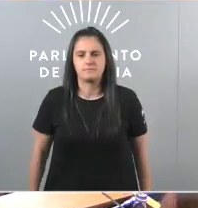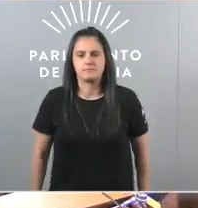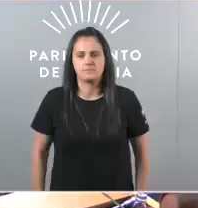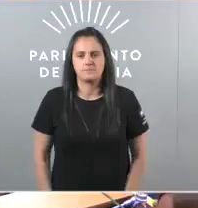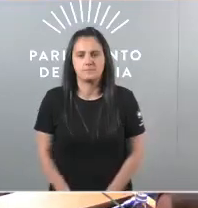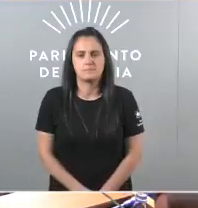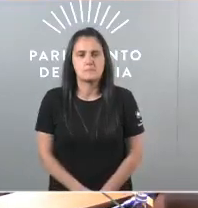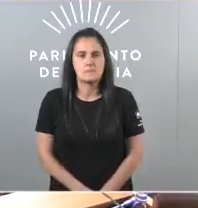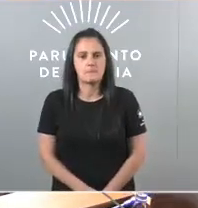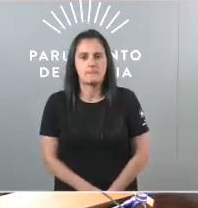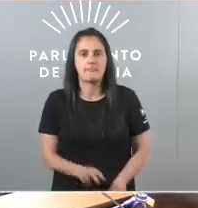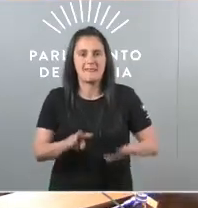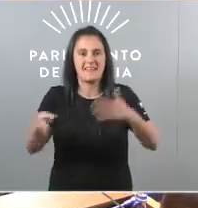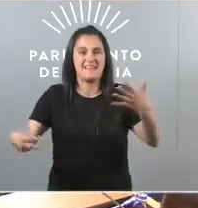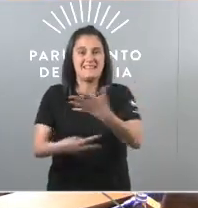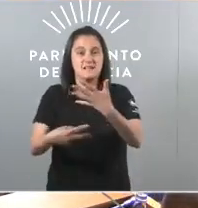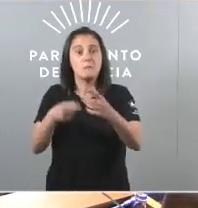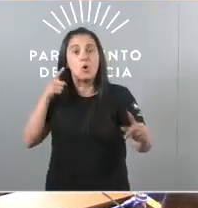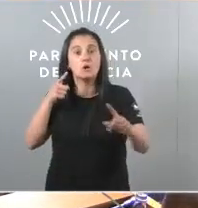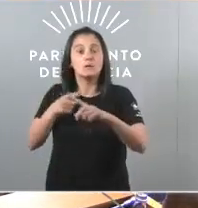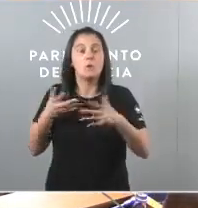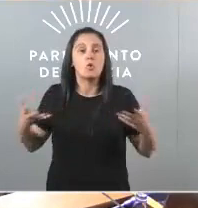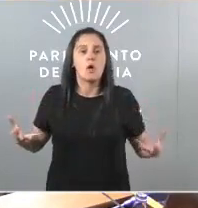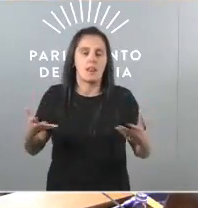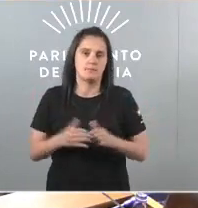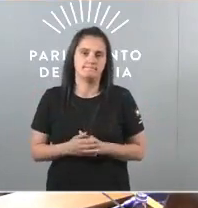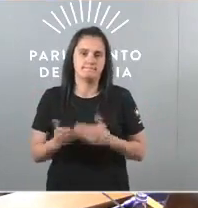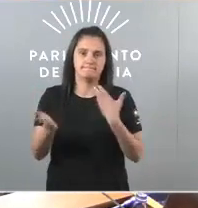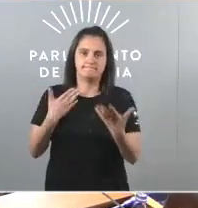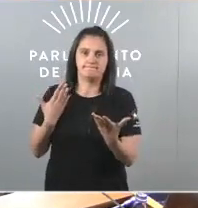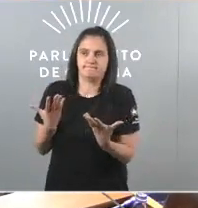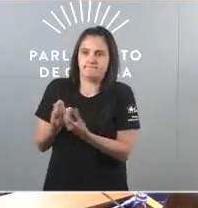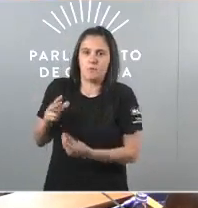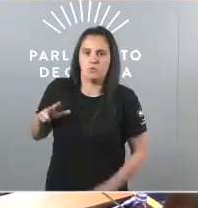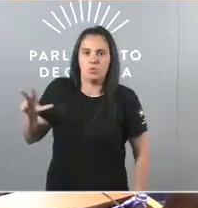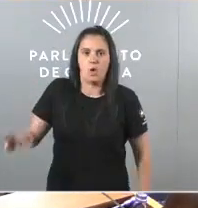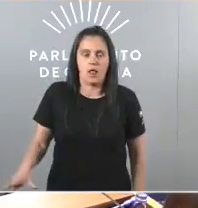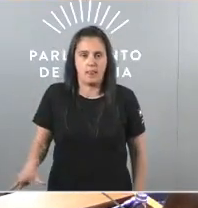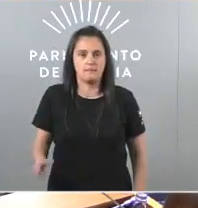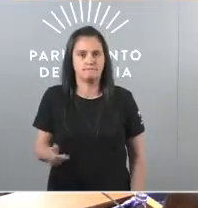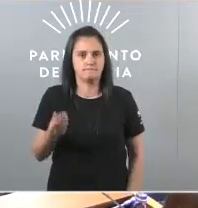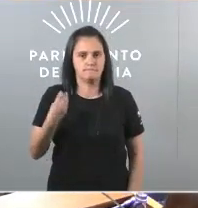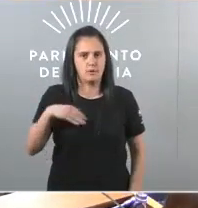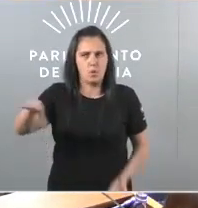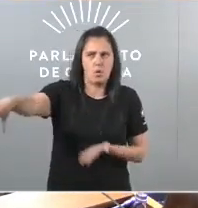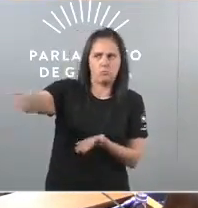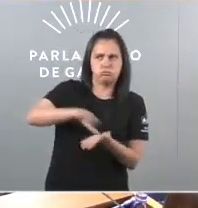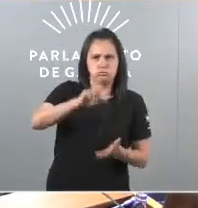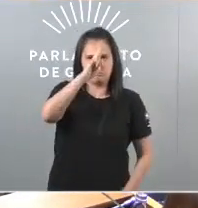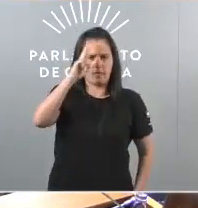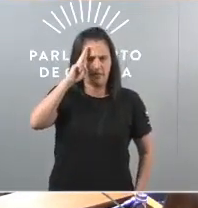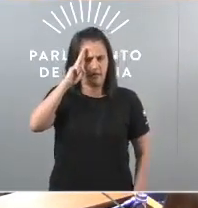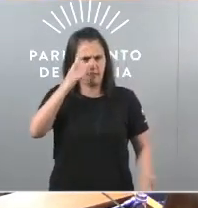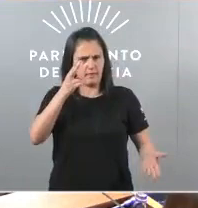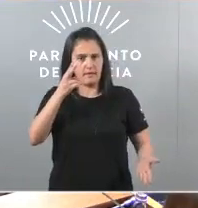O séptimo objetivo son as relacións con Portugal Fronte o centralismo madrileño un